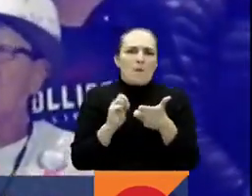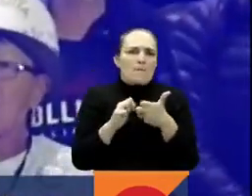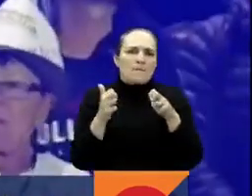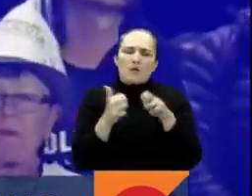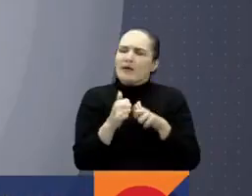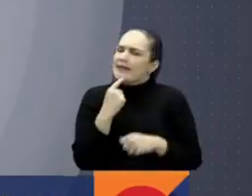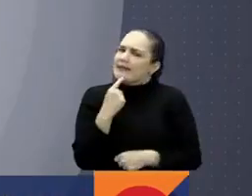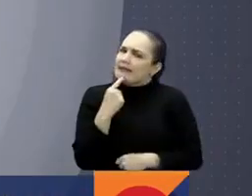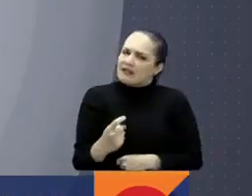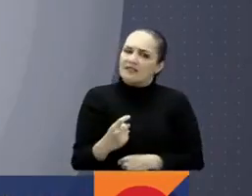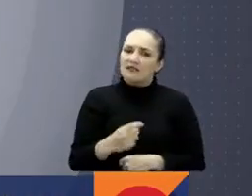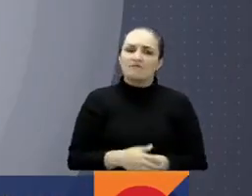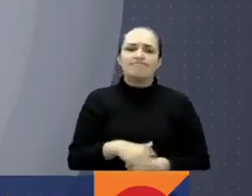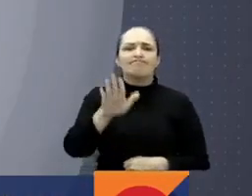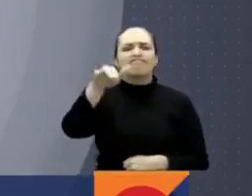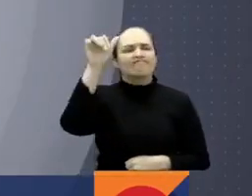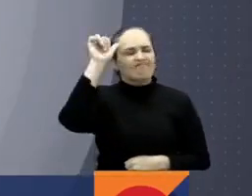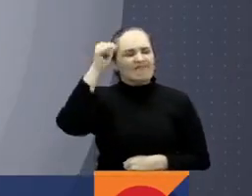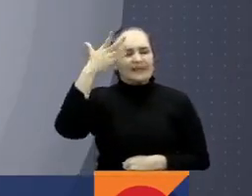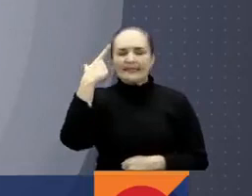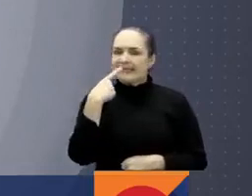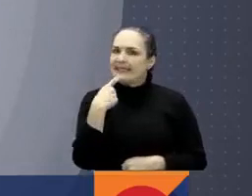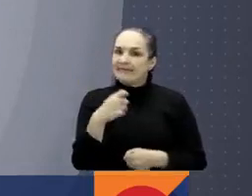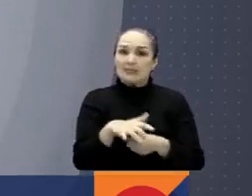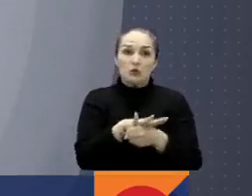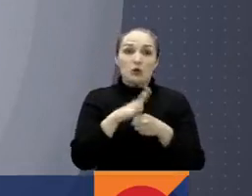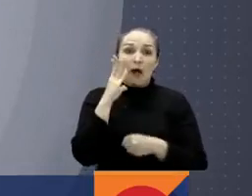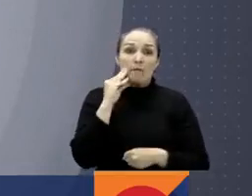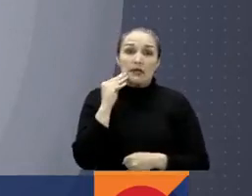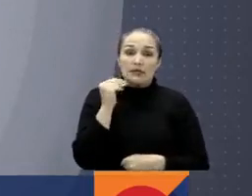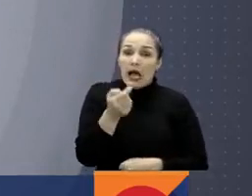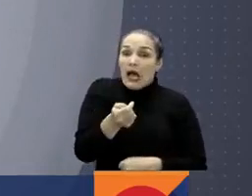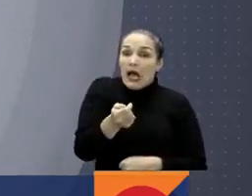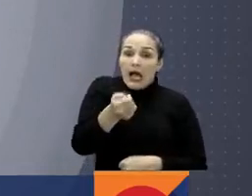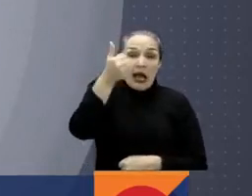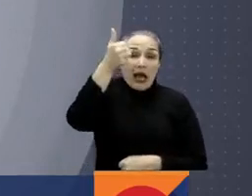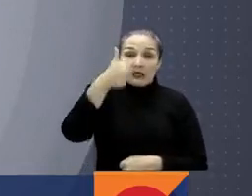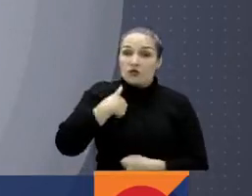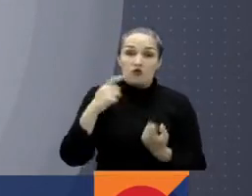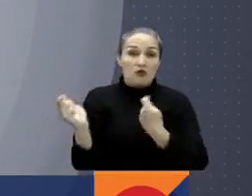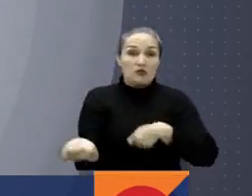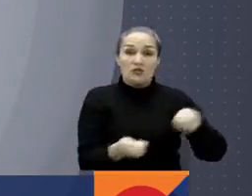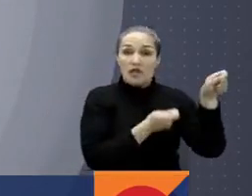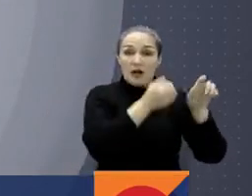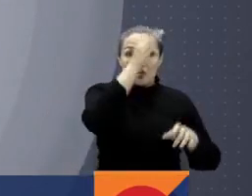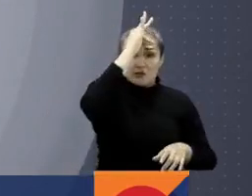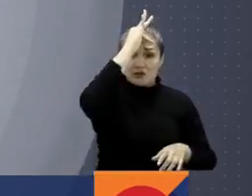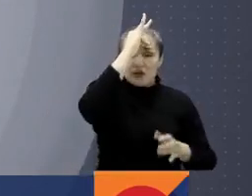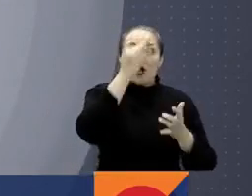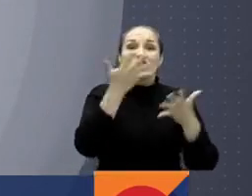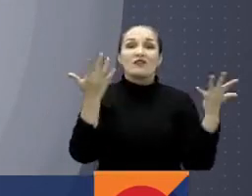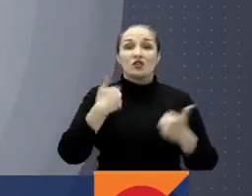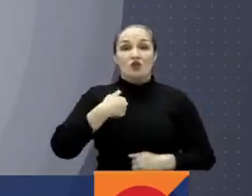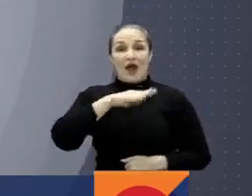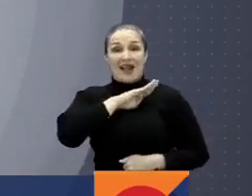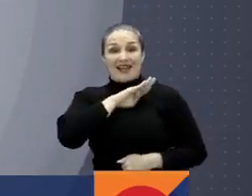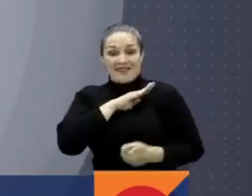su carrera política. Un momento dificilísimo que incluso casi me enferma, que fue a la salida de la alcaldía